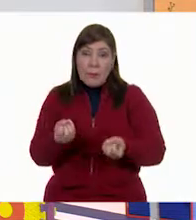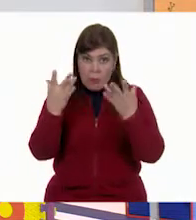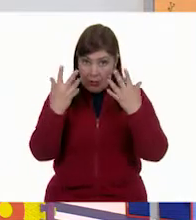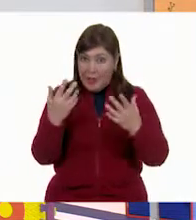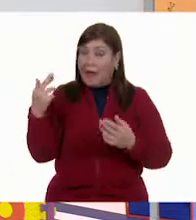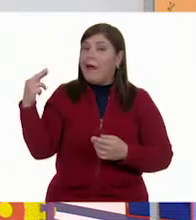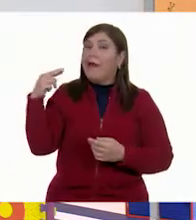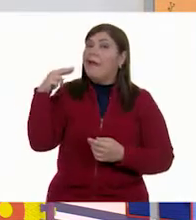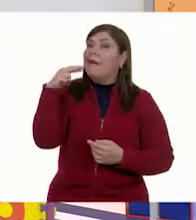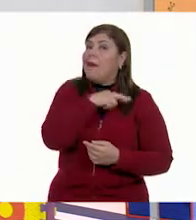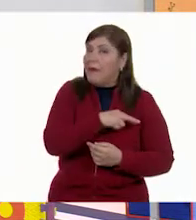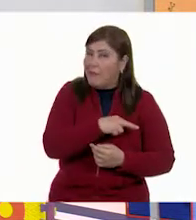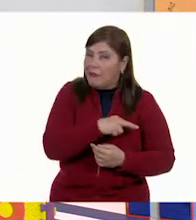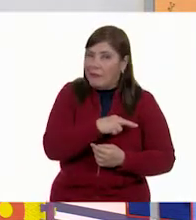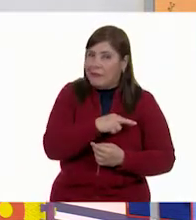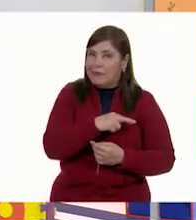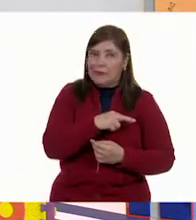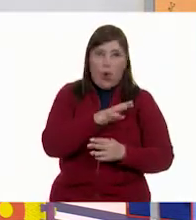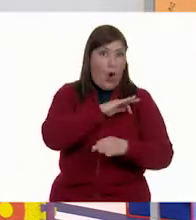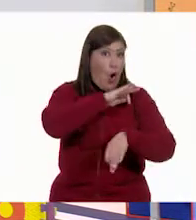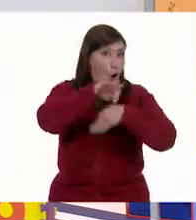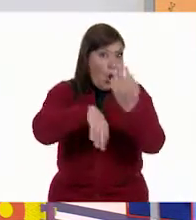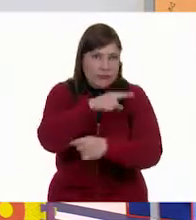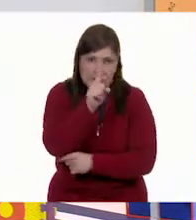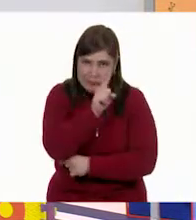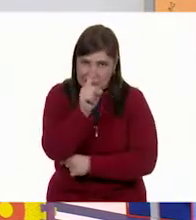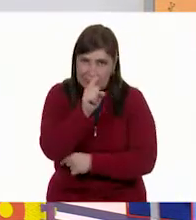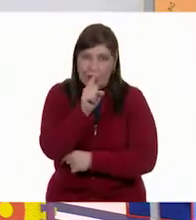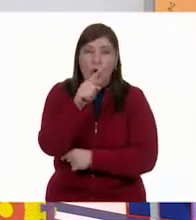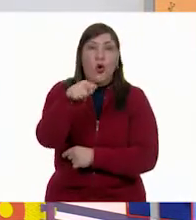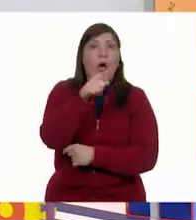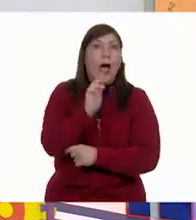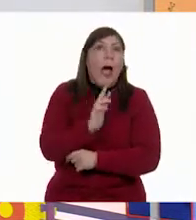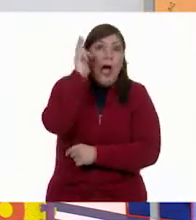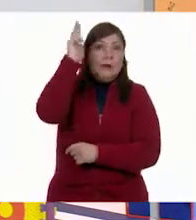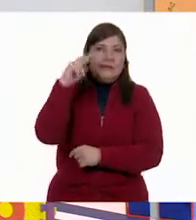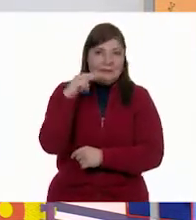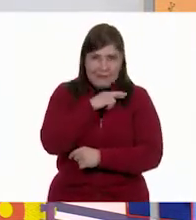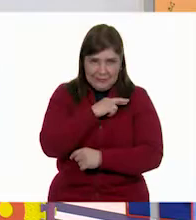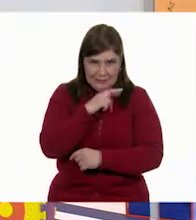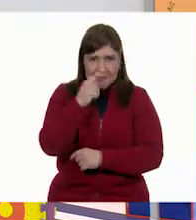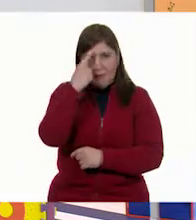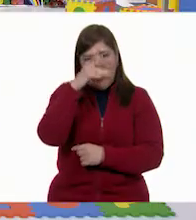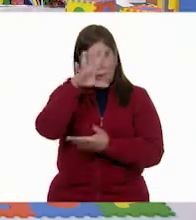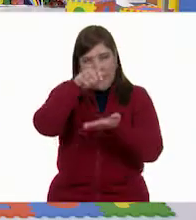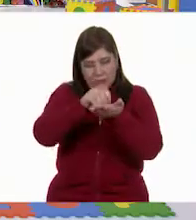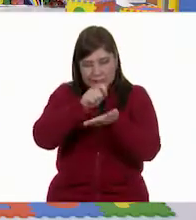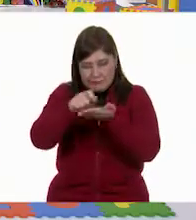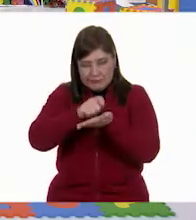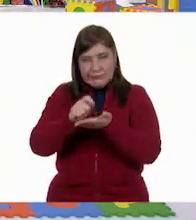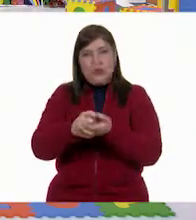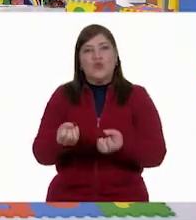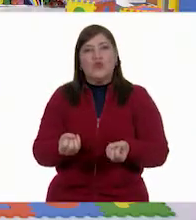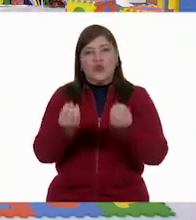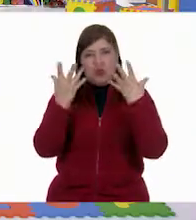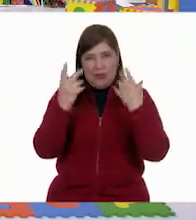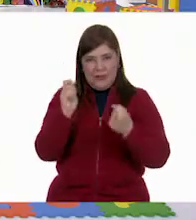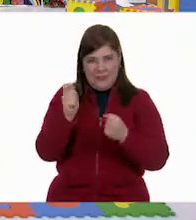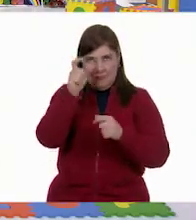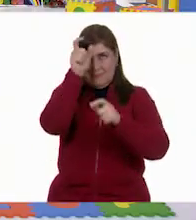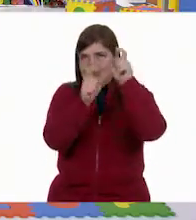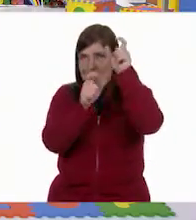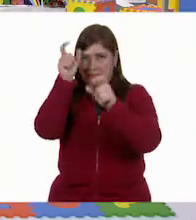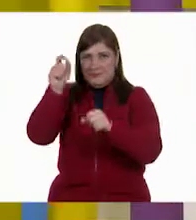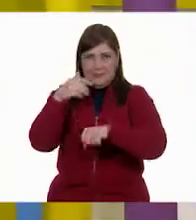los más rápidos, no todos, los más rápidos, son los que vamos a plasmar en la columna de nuestros números. ¿Te parece? Me parece